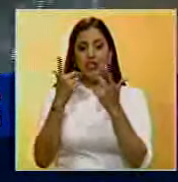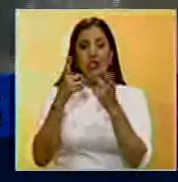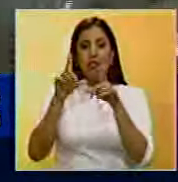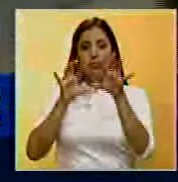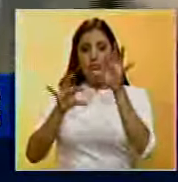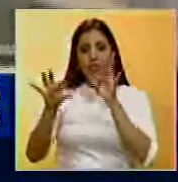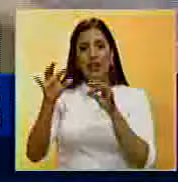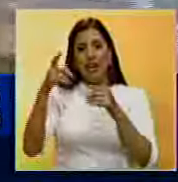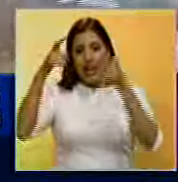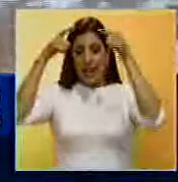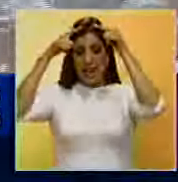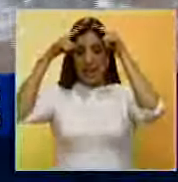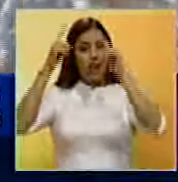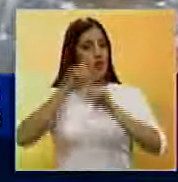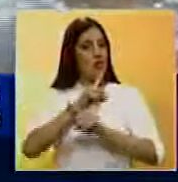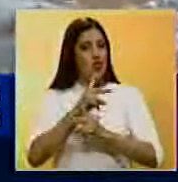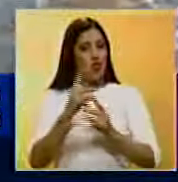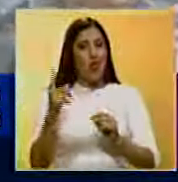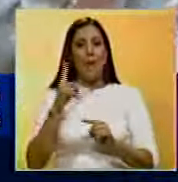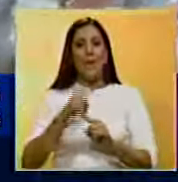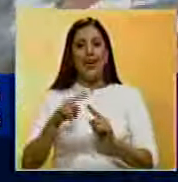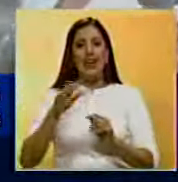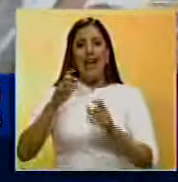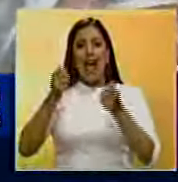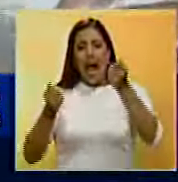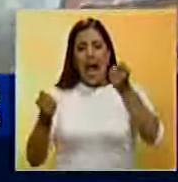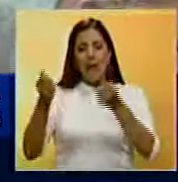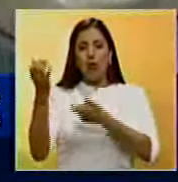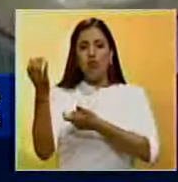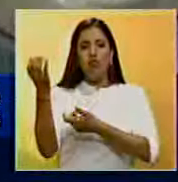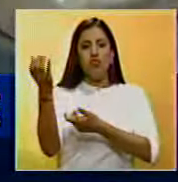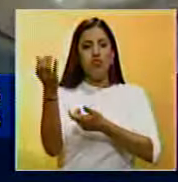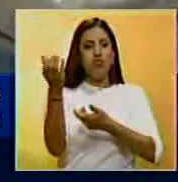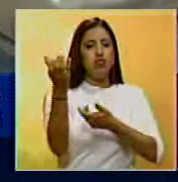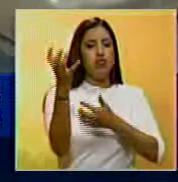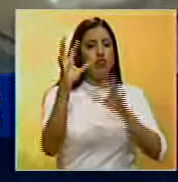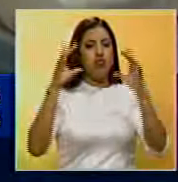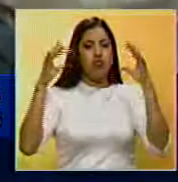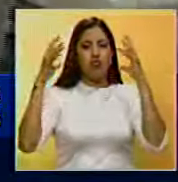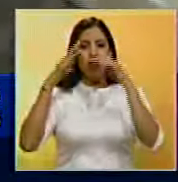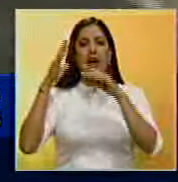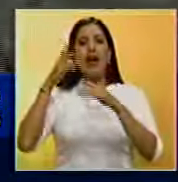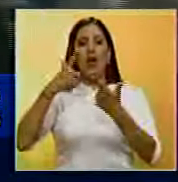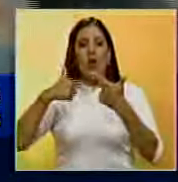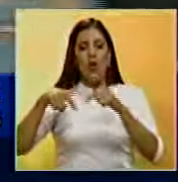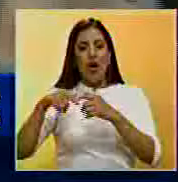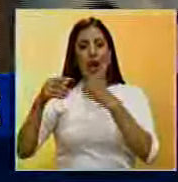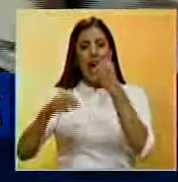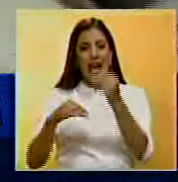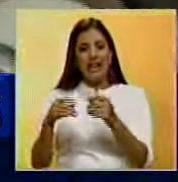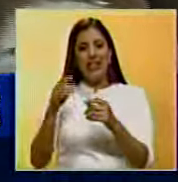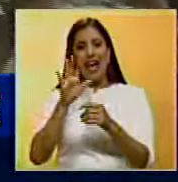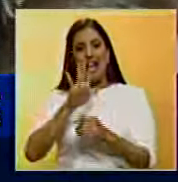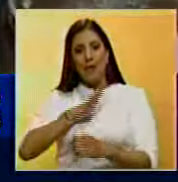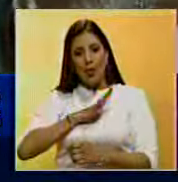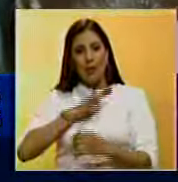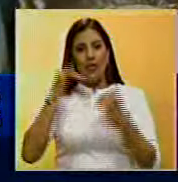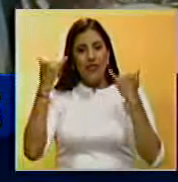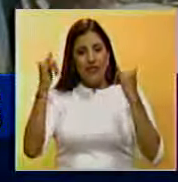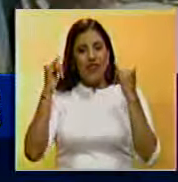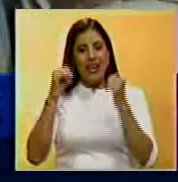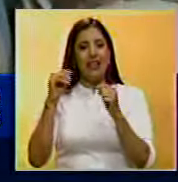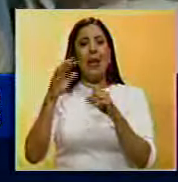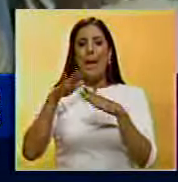escogencia de su reina, sino en un camión cisterna fumigando la avenida por la que se realizarán los tradicionales desfiles